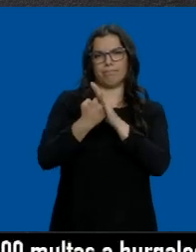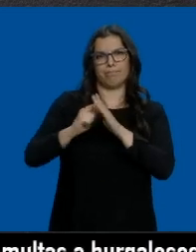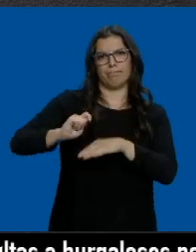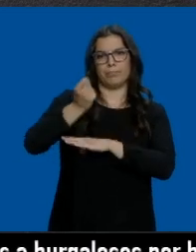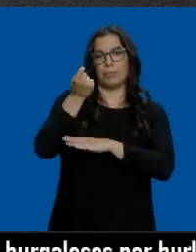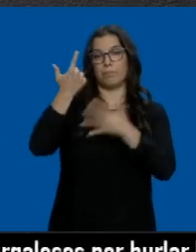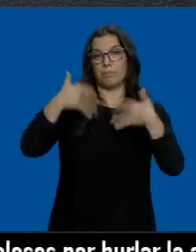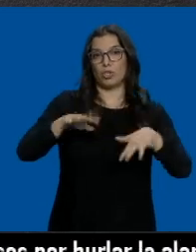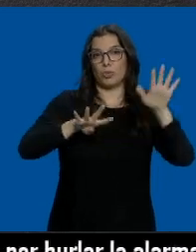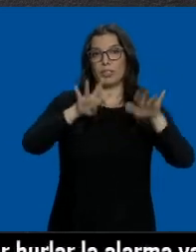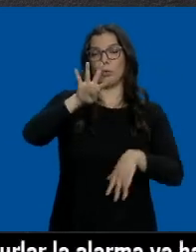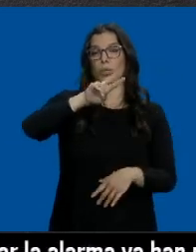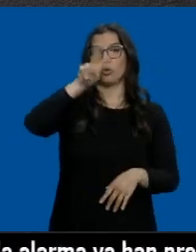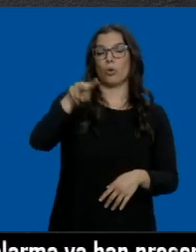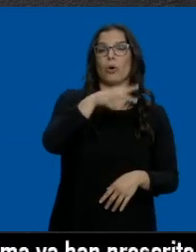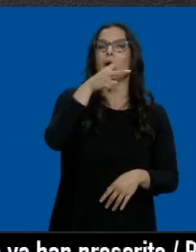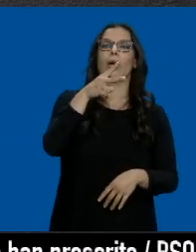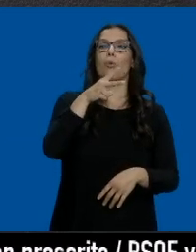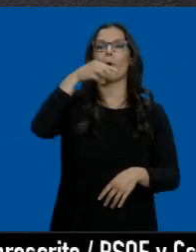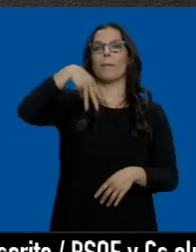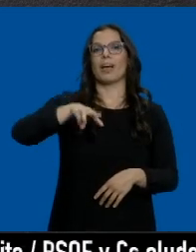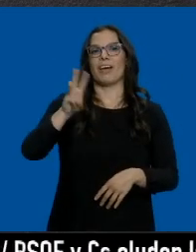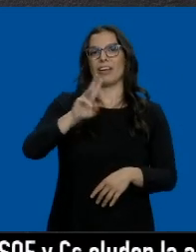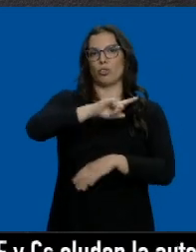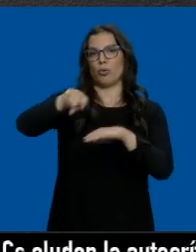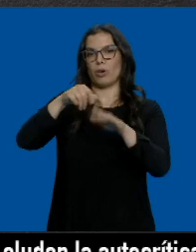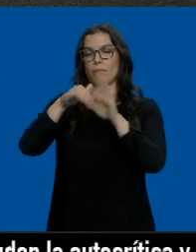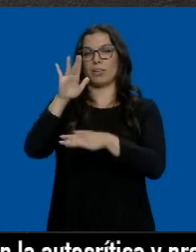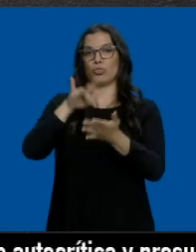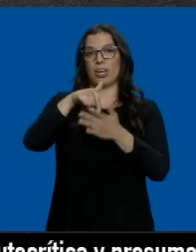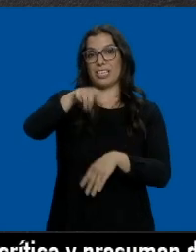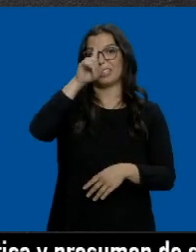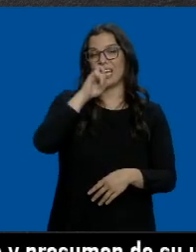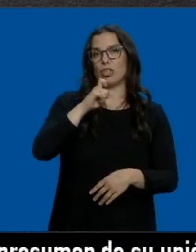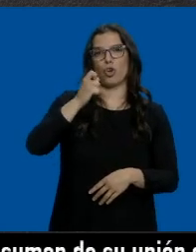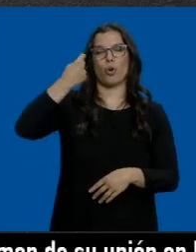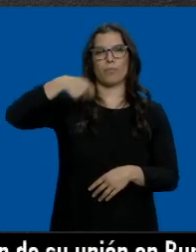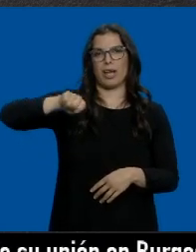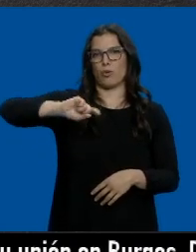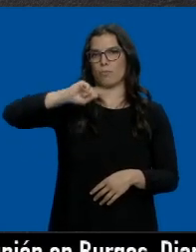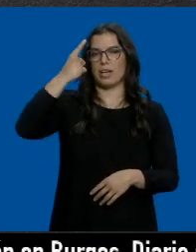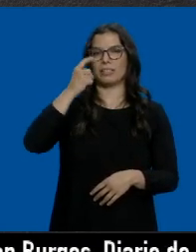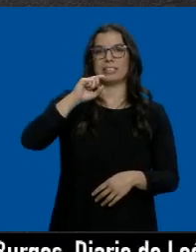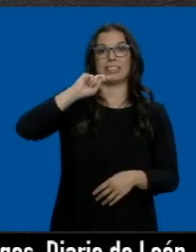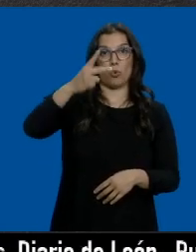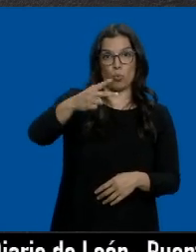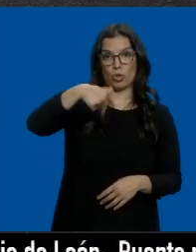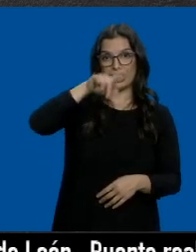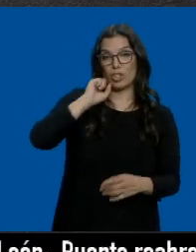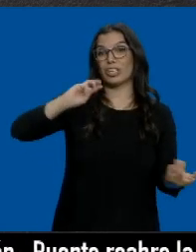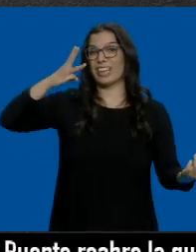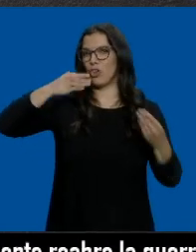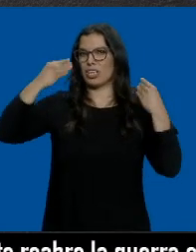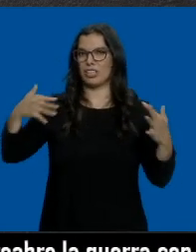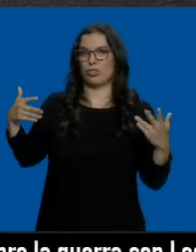superarán los 94 euros el megavatio hora. Es el segundo más caro de 2021 desde Filomena y el tercero en la serie histórica. Y atención,